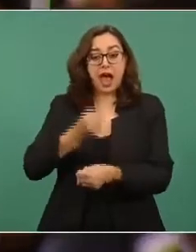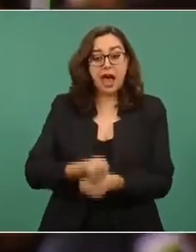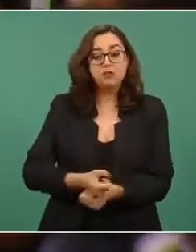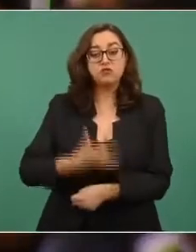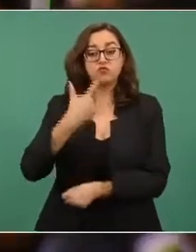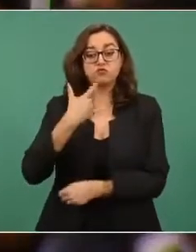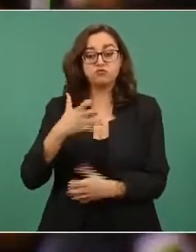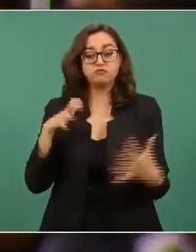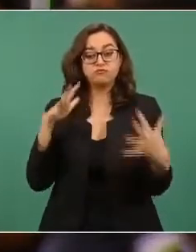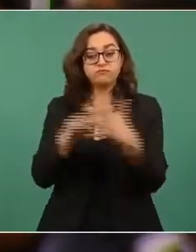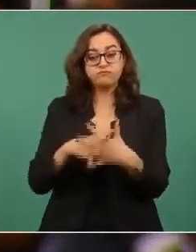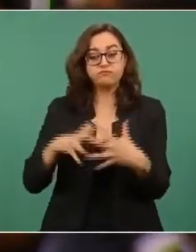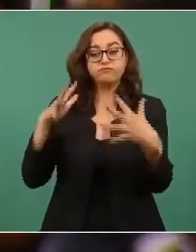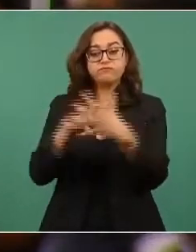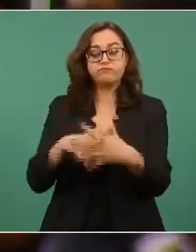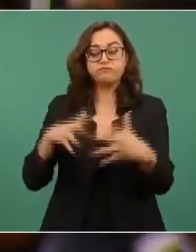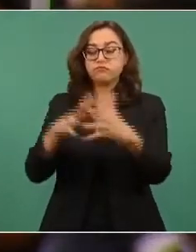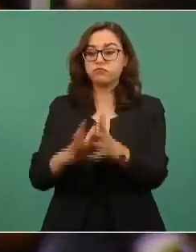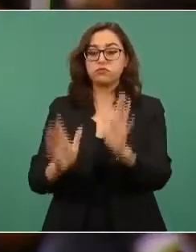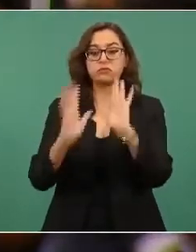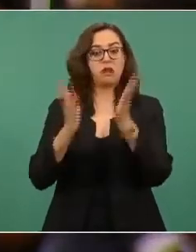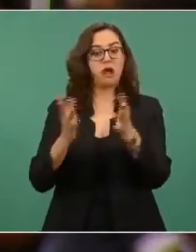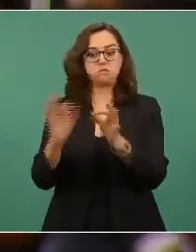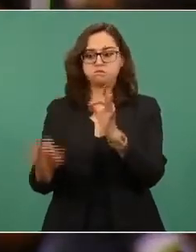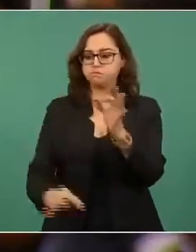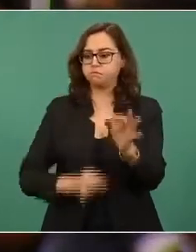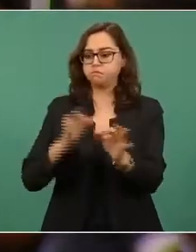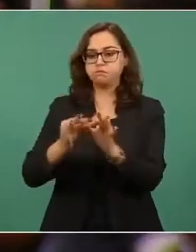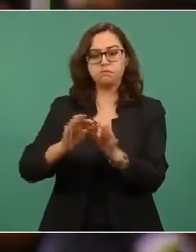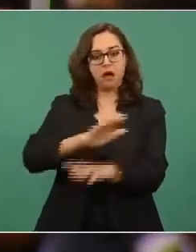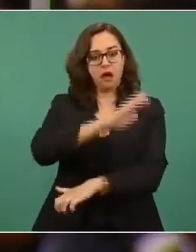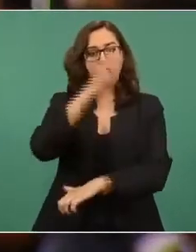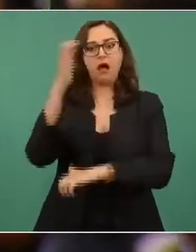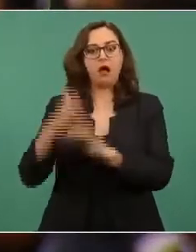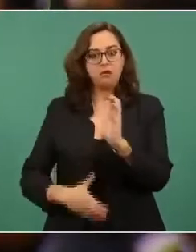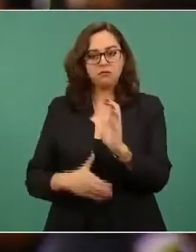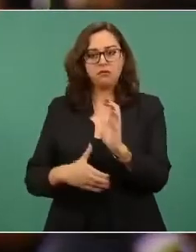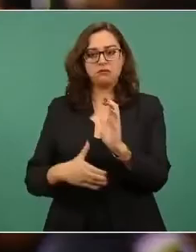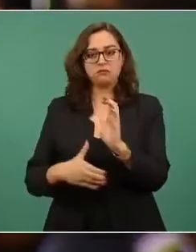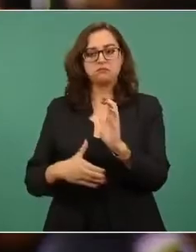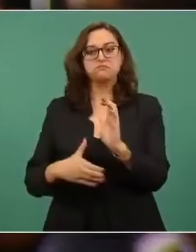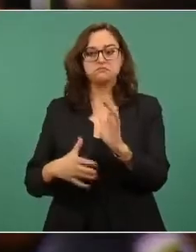para alcanzar la independencia de México.